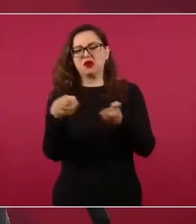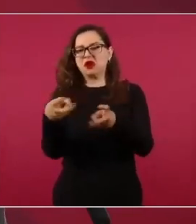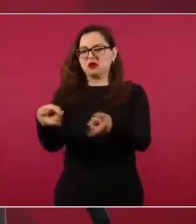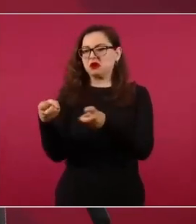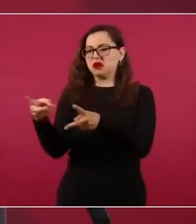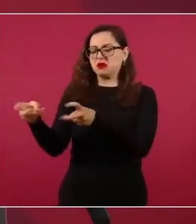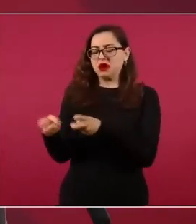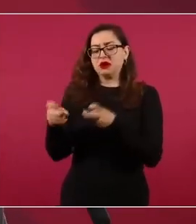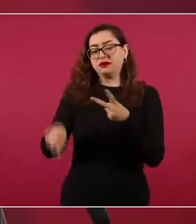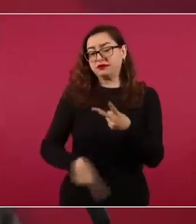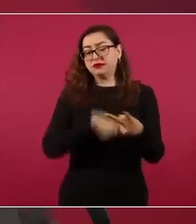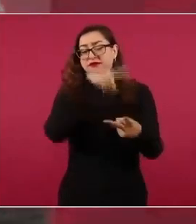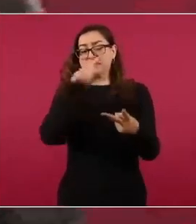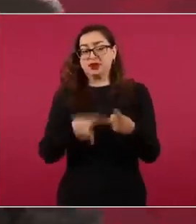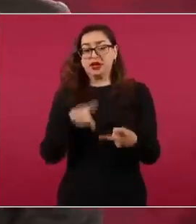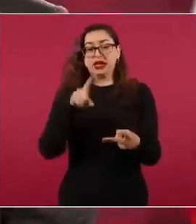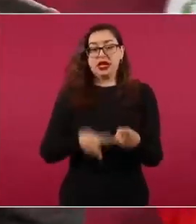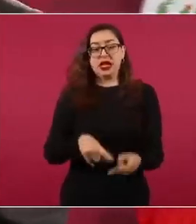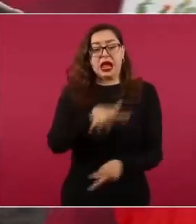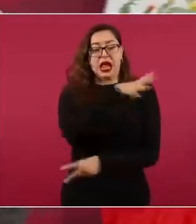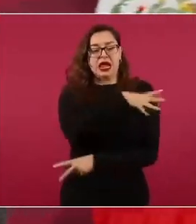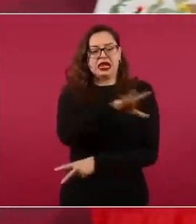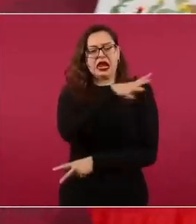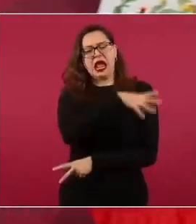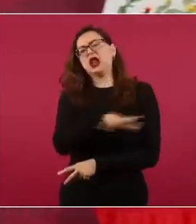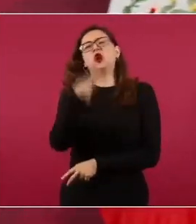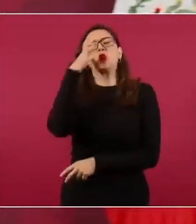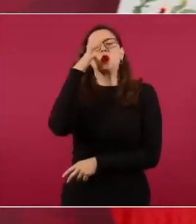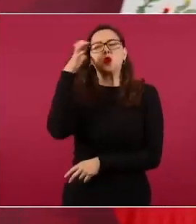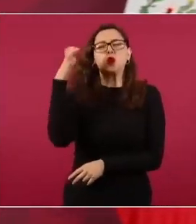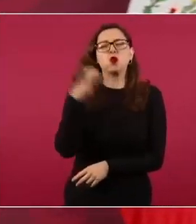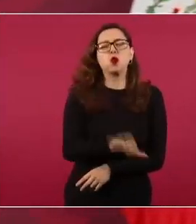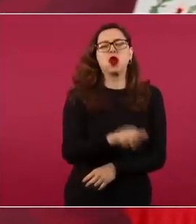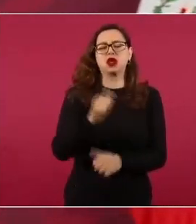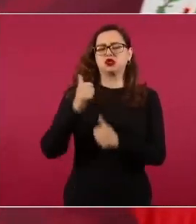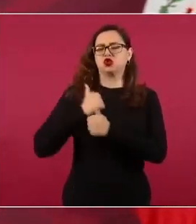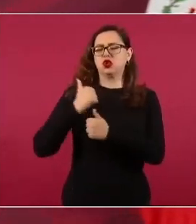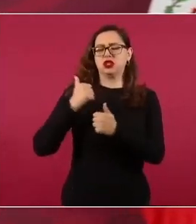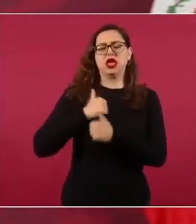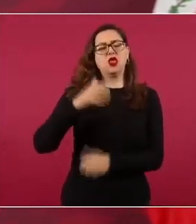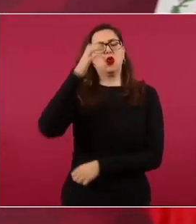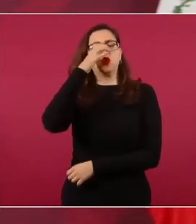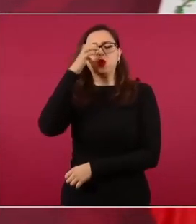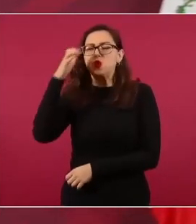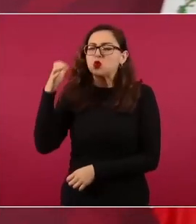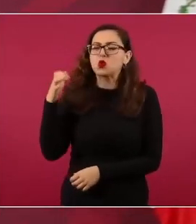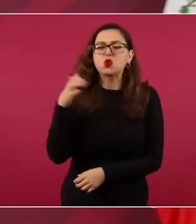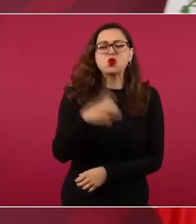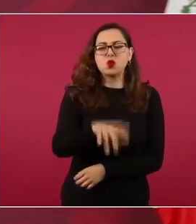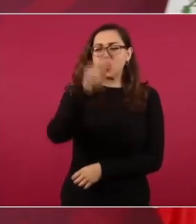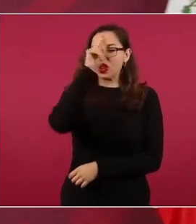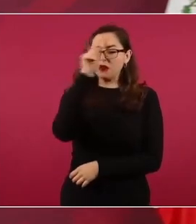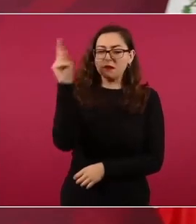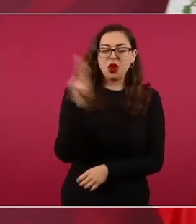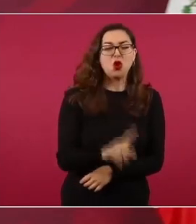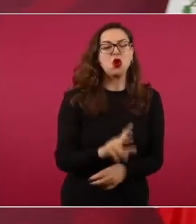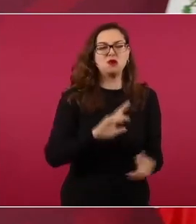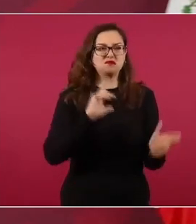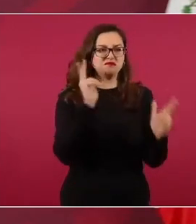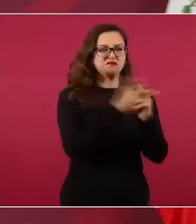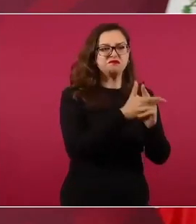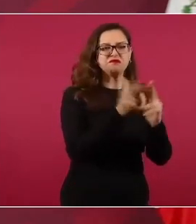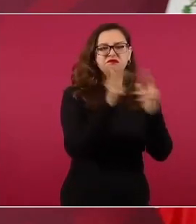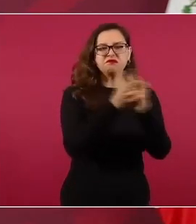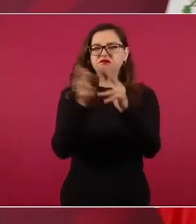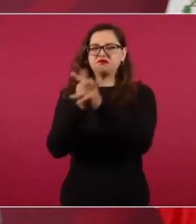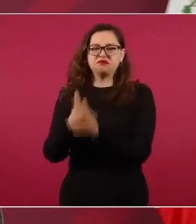más sanguinarios para